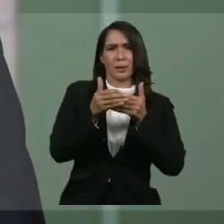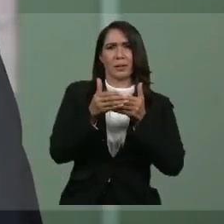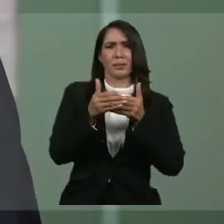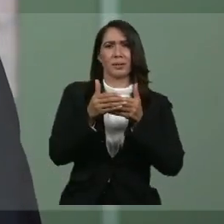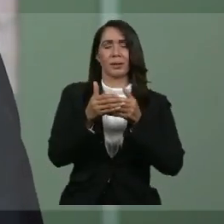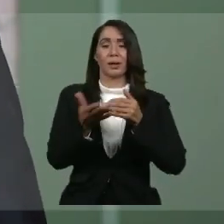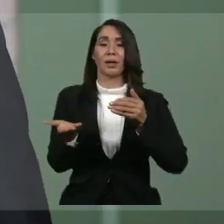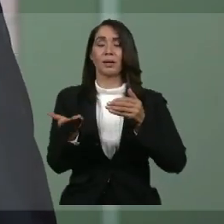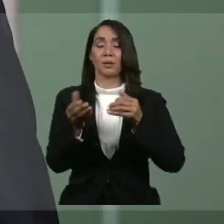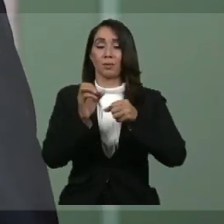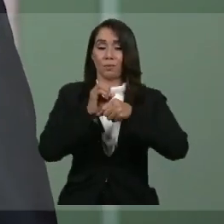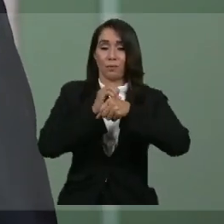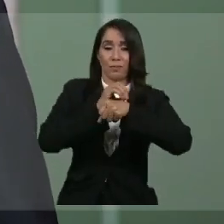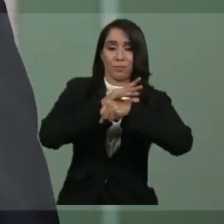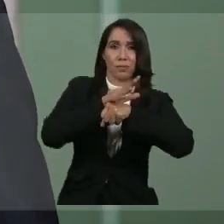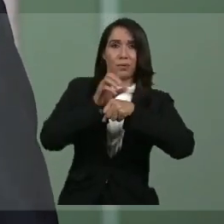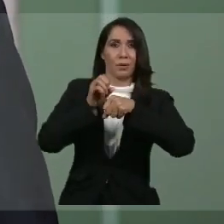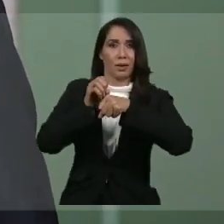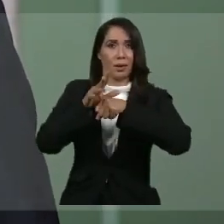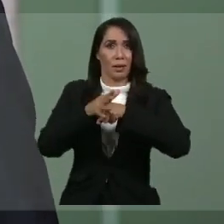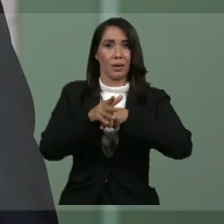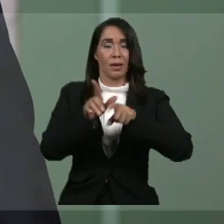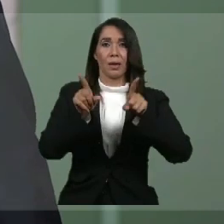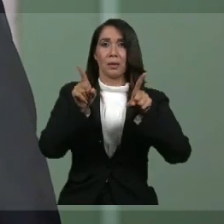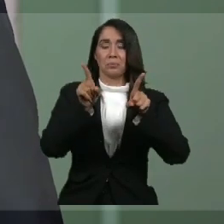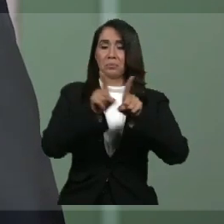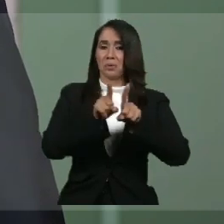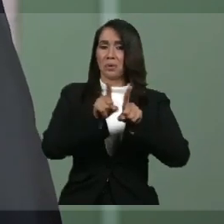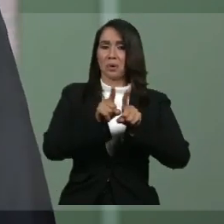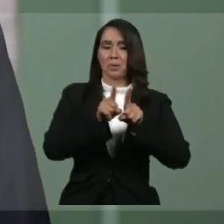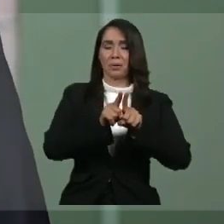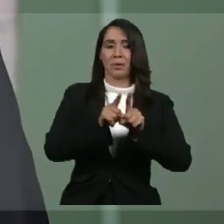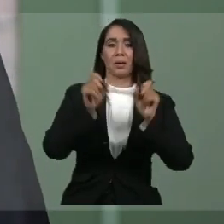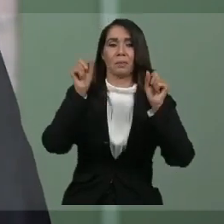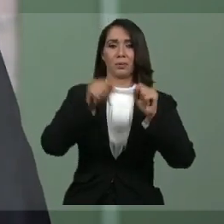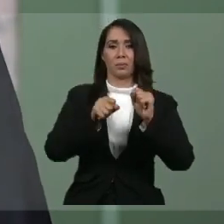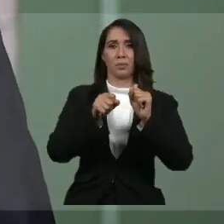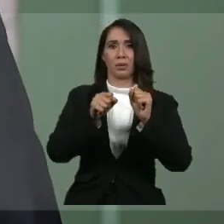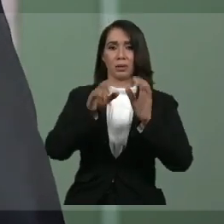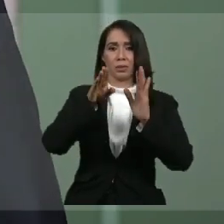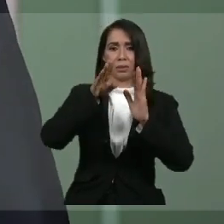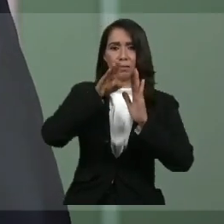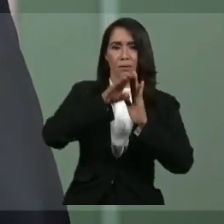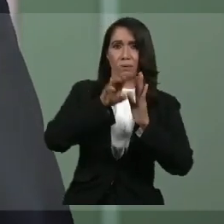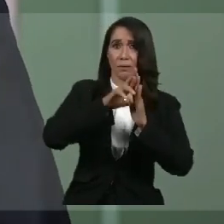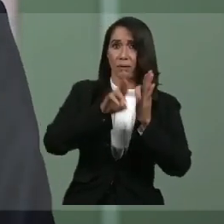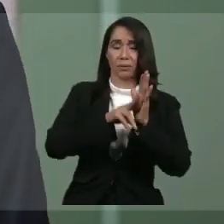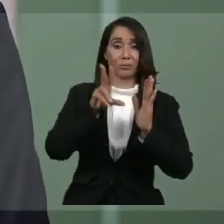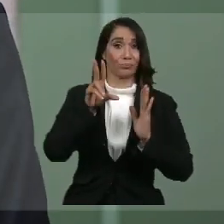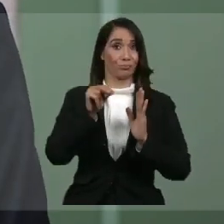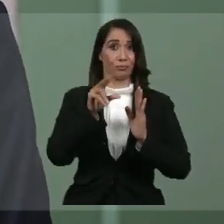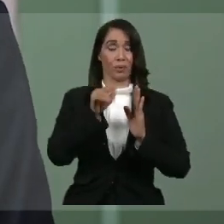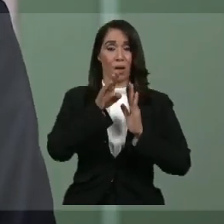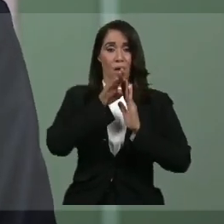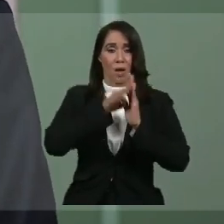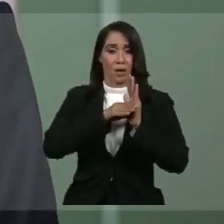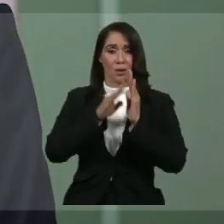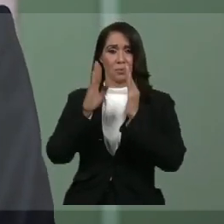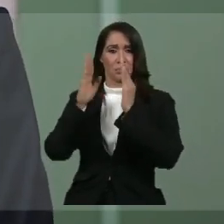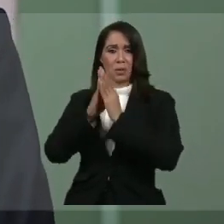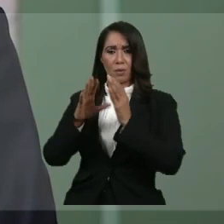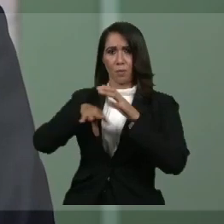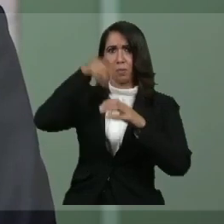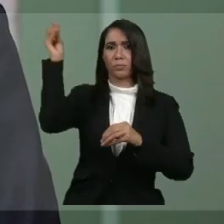meseta de contagio, no estamos todavía en situación de poder bajar la guardia. Reducir las restricciones